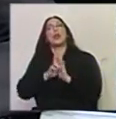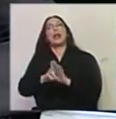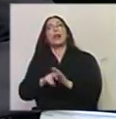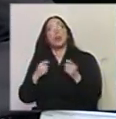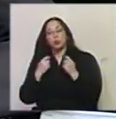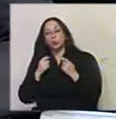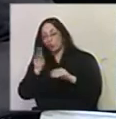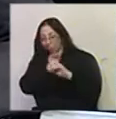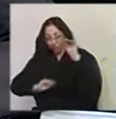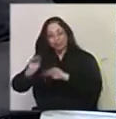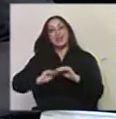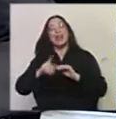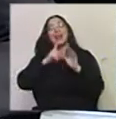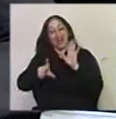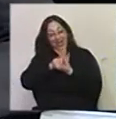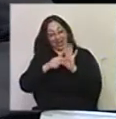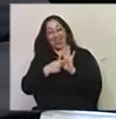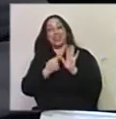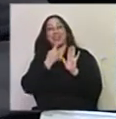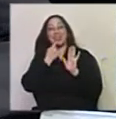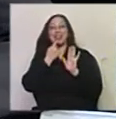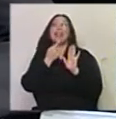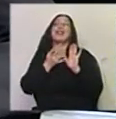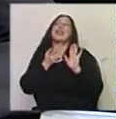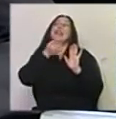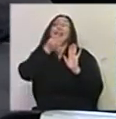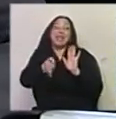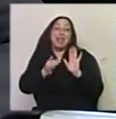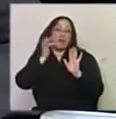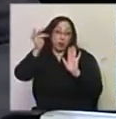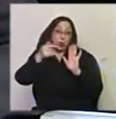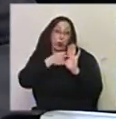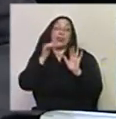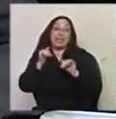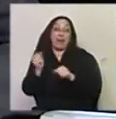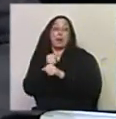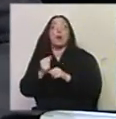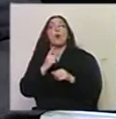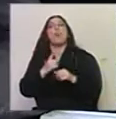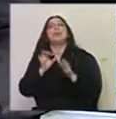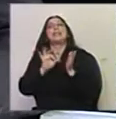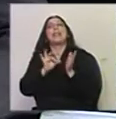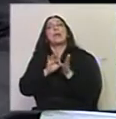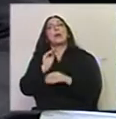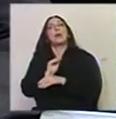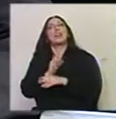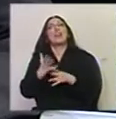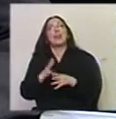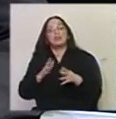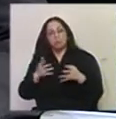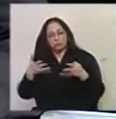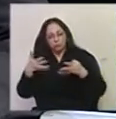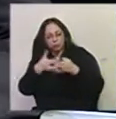entre otras cosas, la ley también establece o establecería un sistema de cultura. ¿Qué quiere decir esto? Es la interacción de